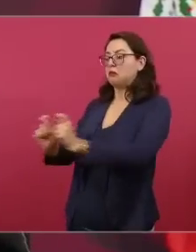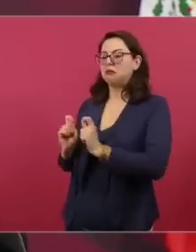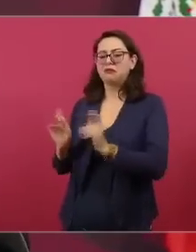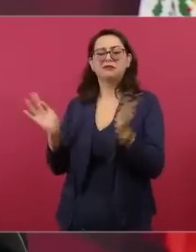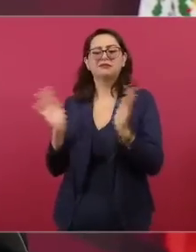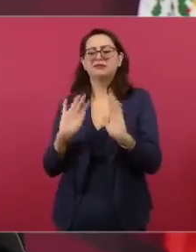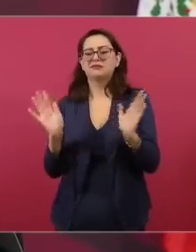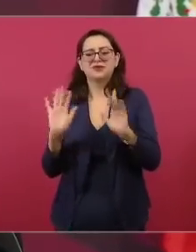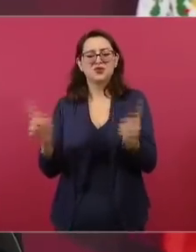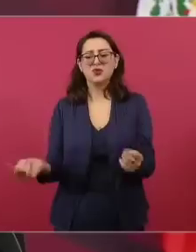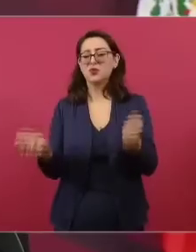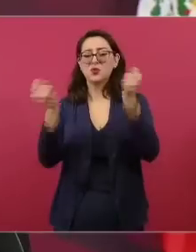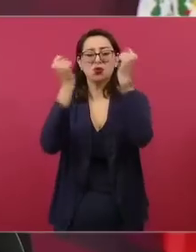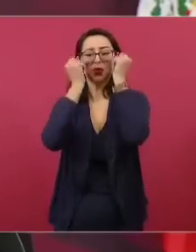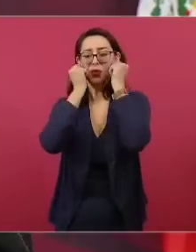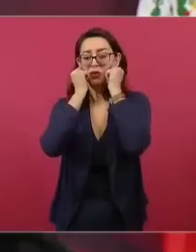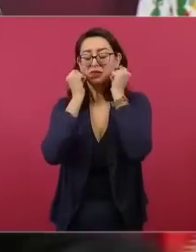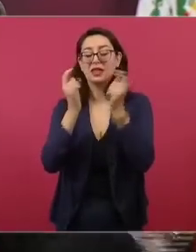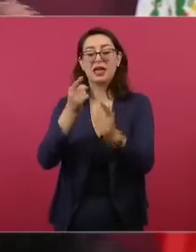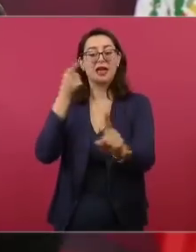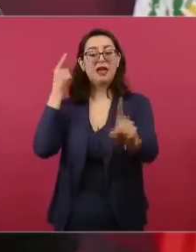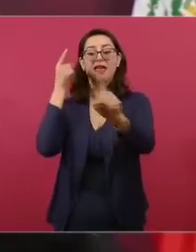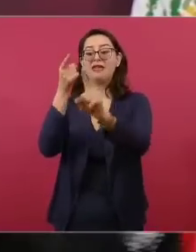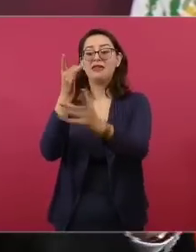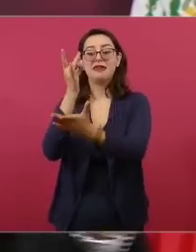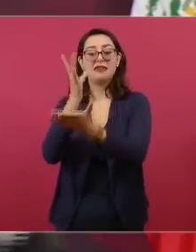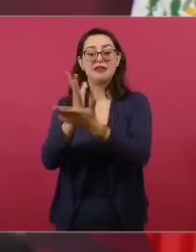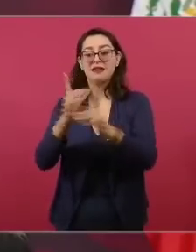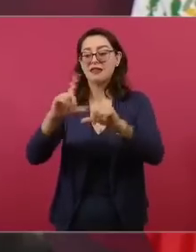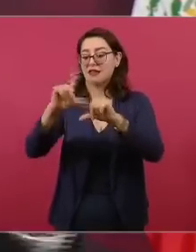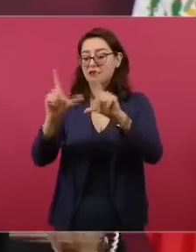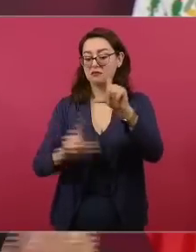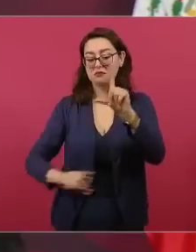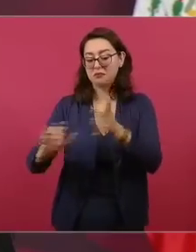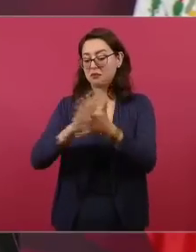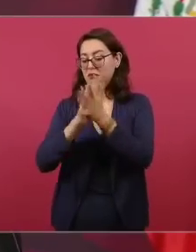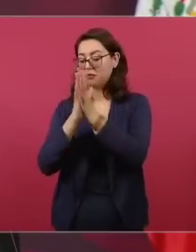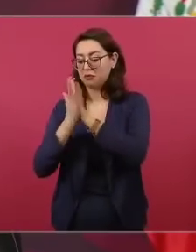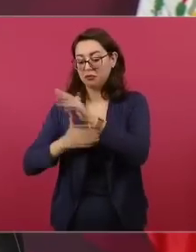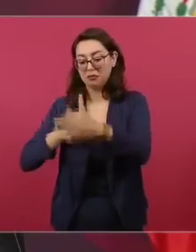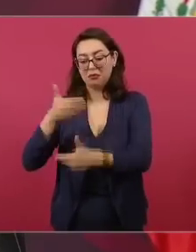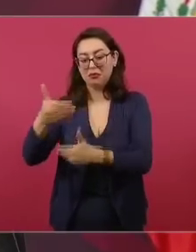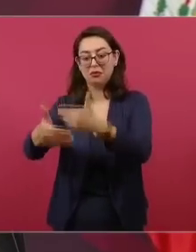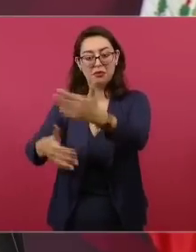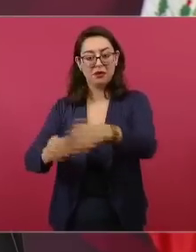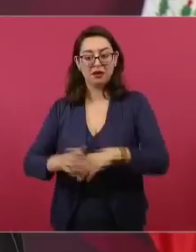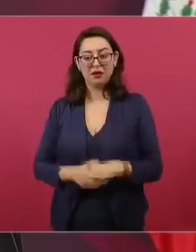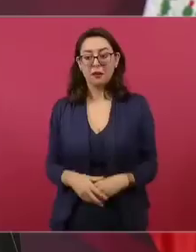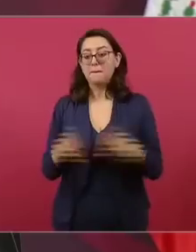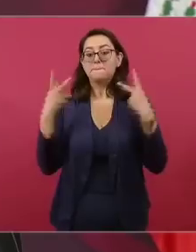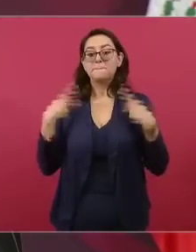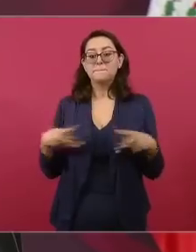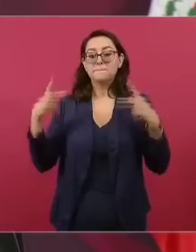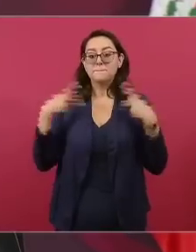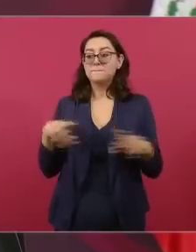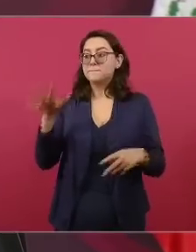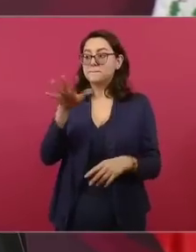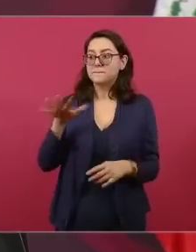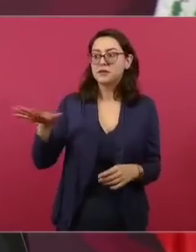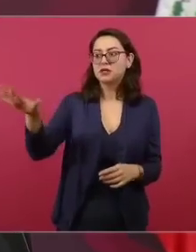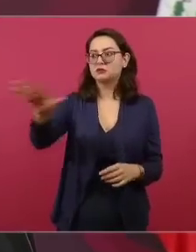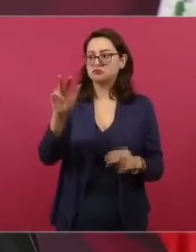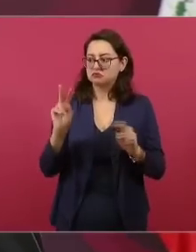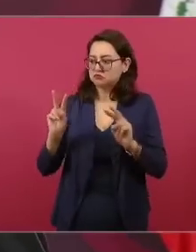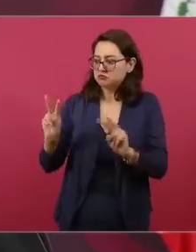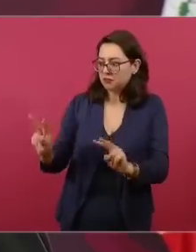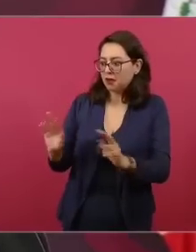la gente, además, eso es lo que quiere, que no haya rupturas, que no haya